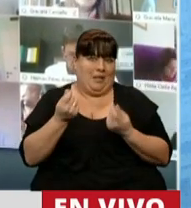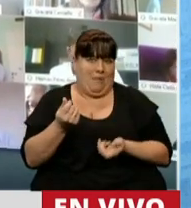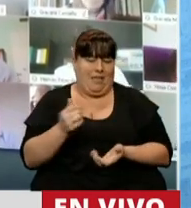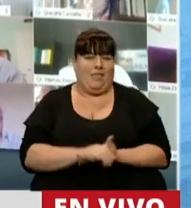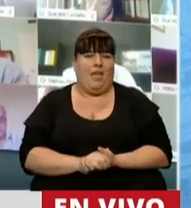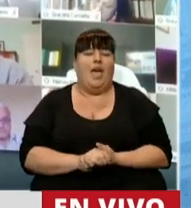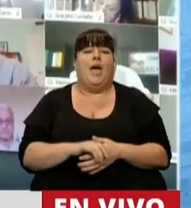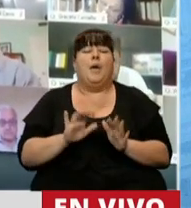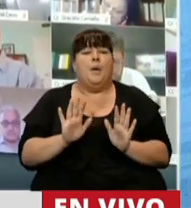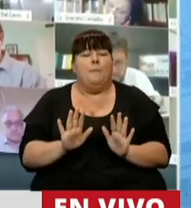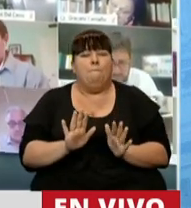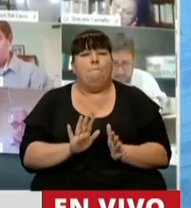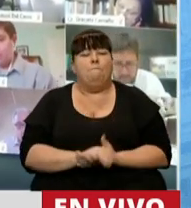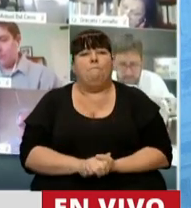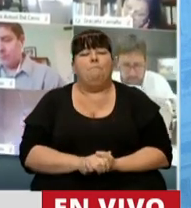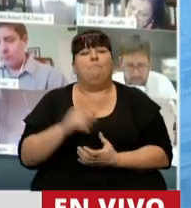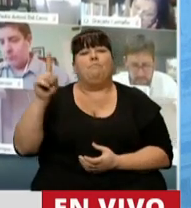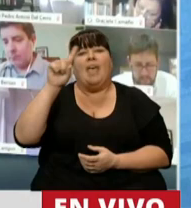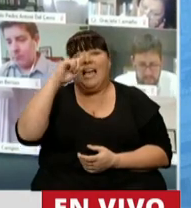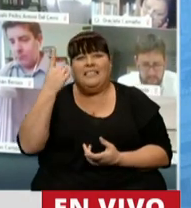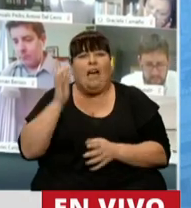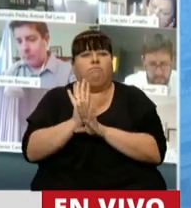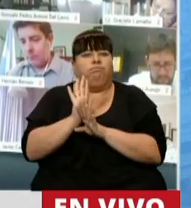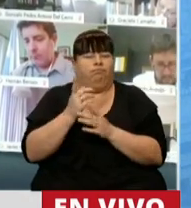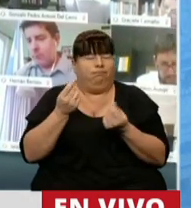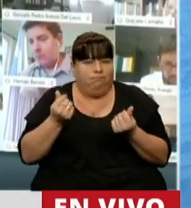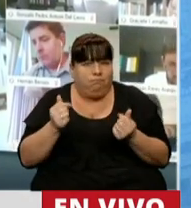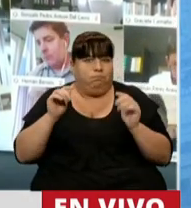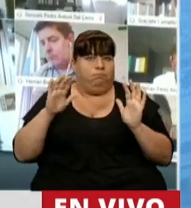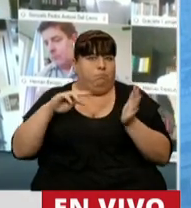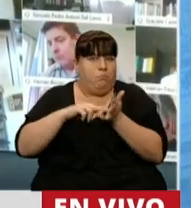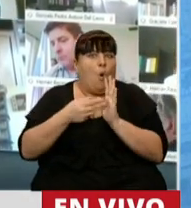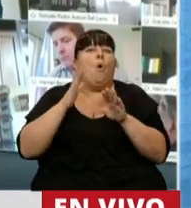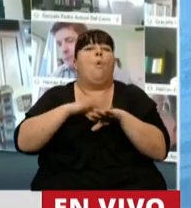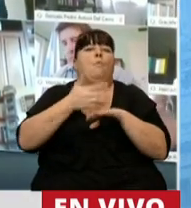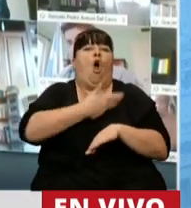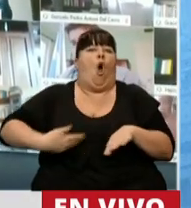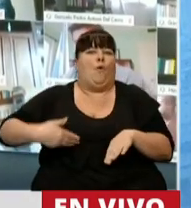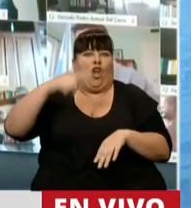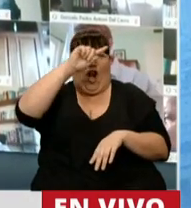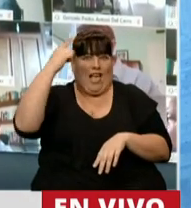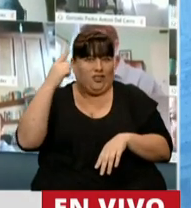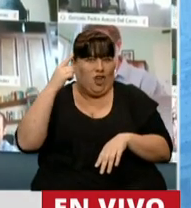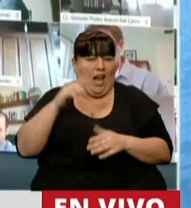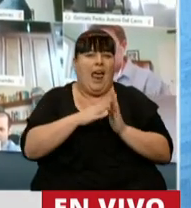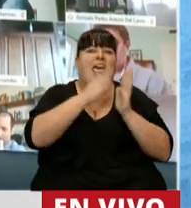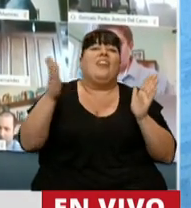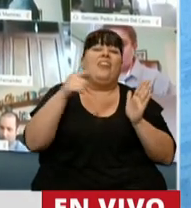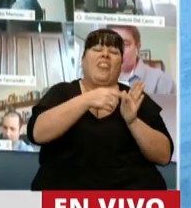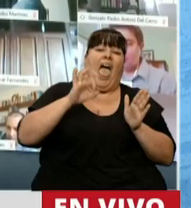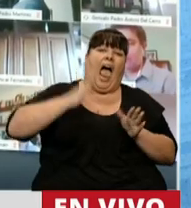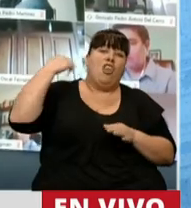Pero el Estado quedó debilitado por la acción del Gobierno Nacional entre el